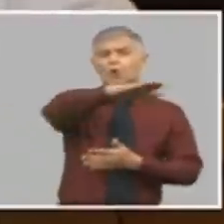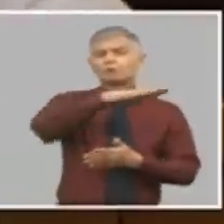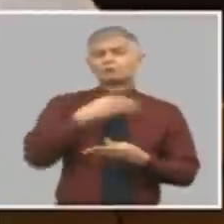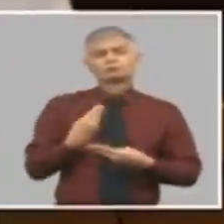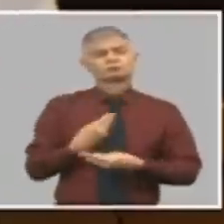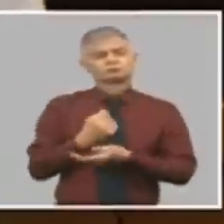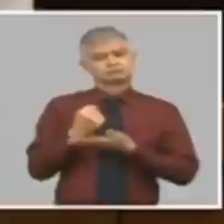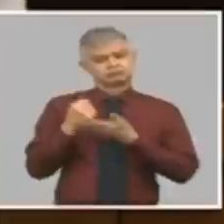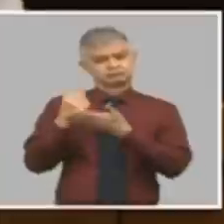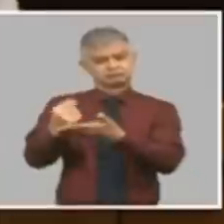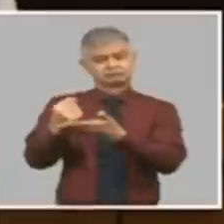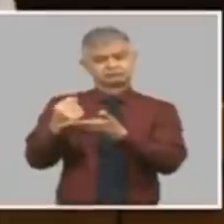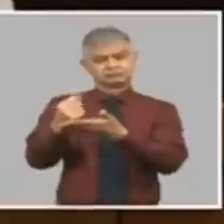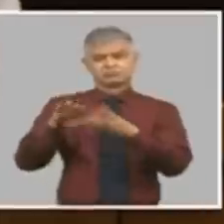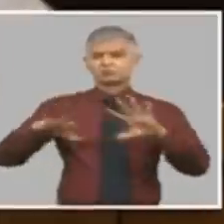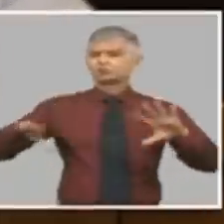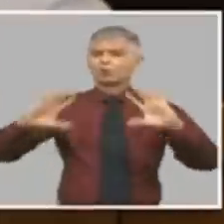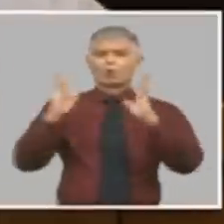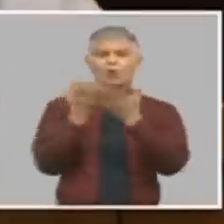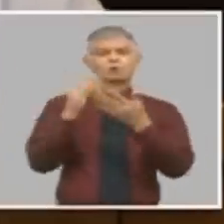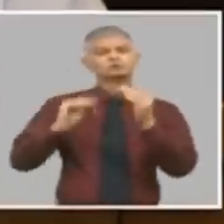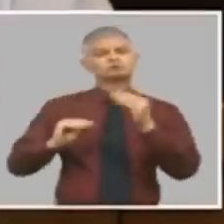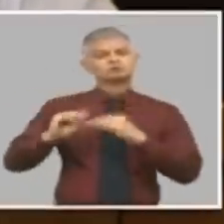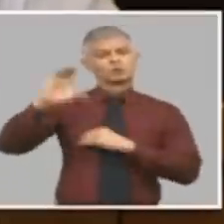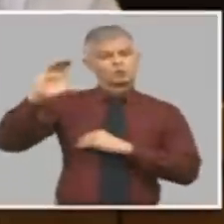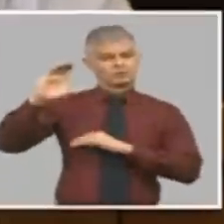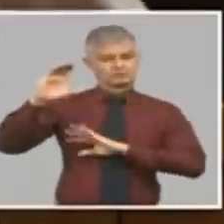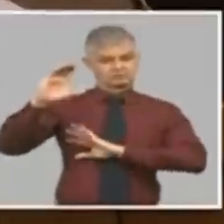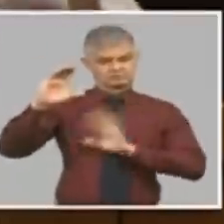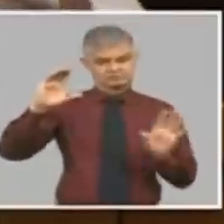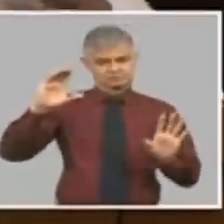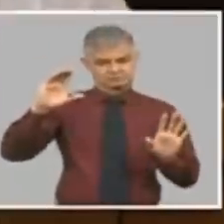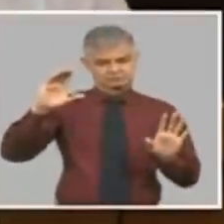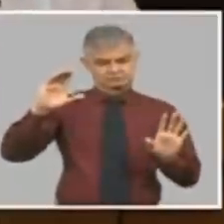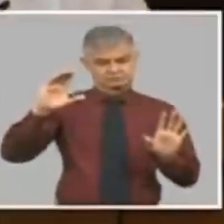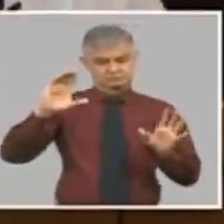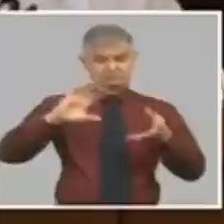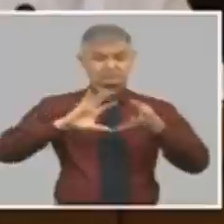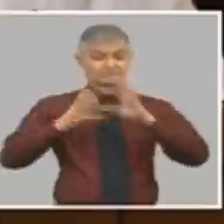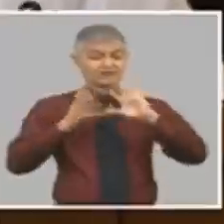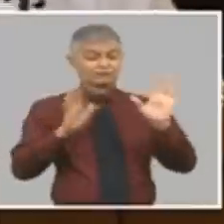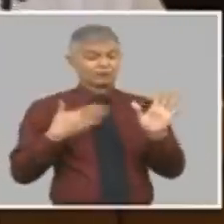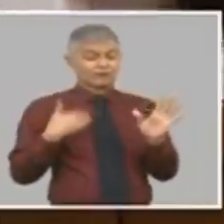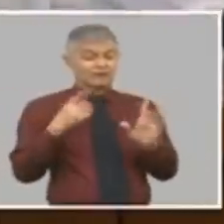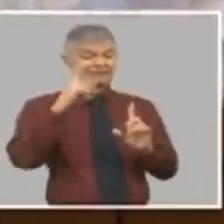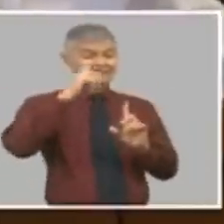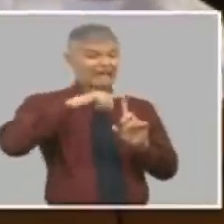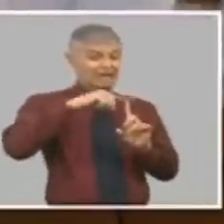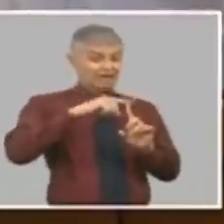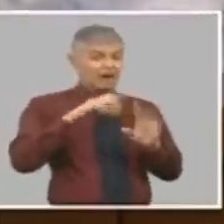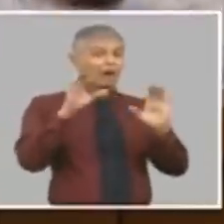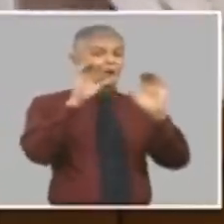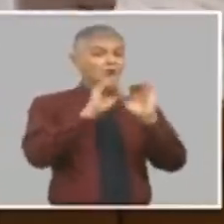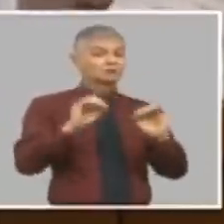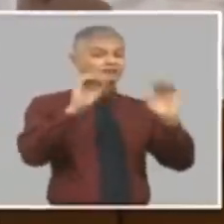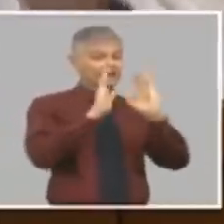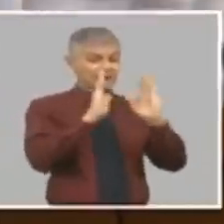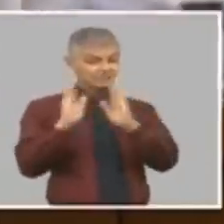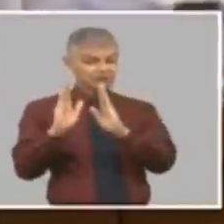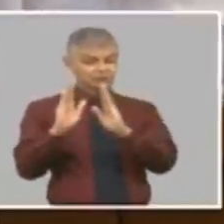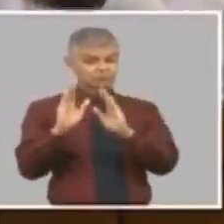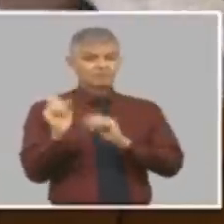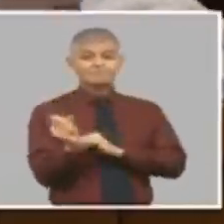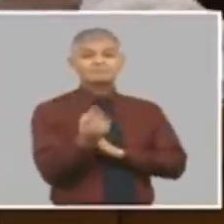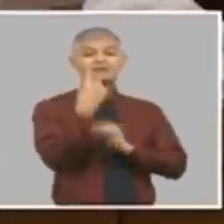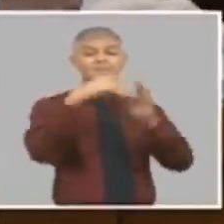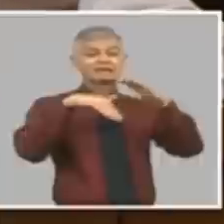entonces el diseño que se ha hecho de la llamada tarea ordenamiento es resolver un primer día